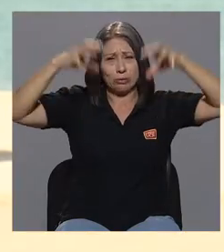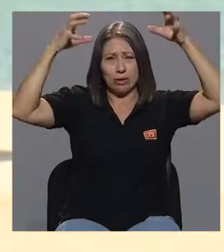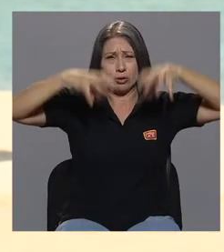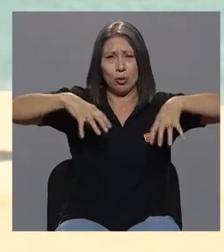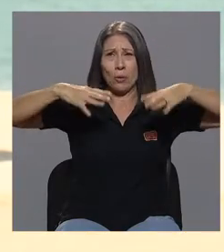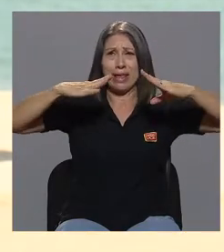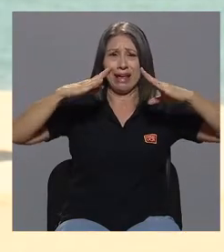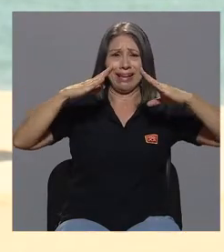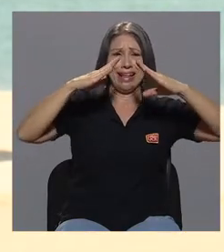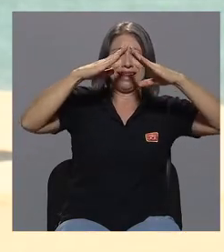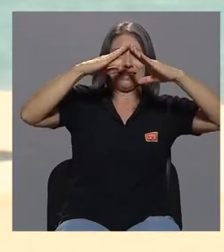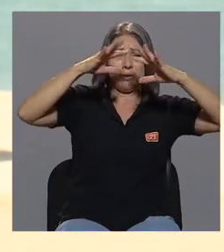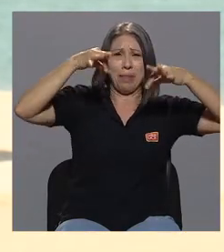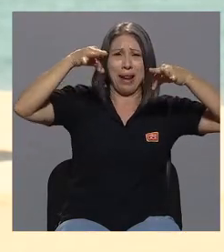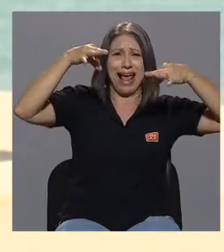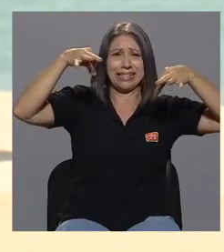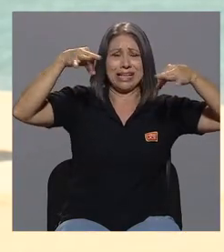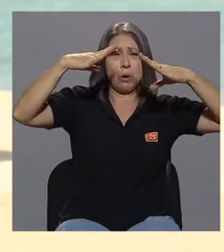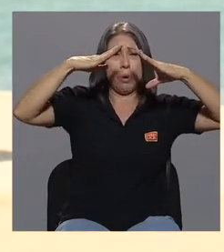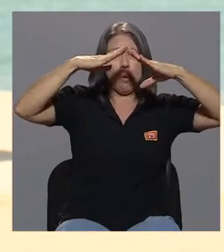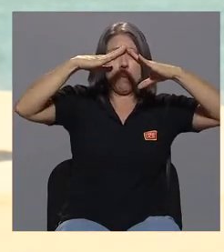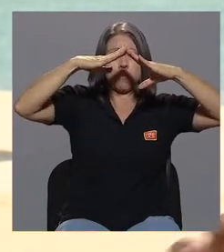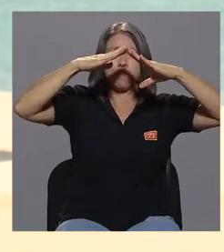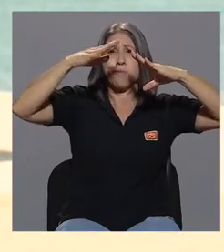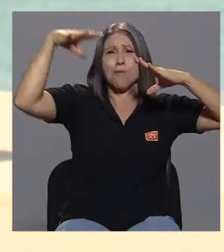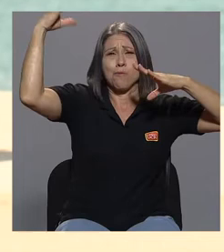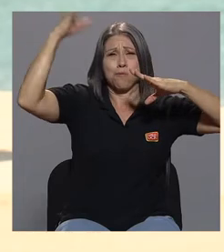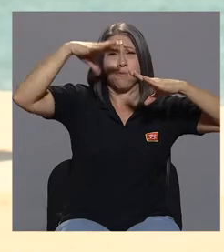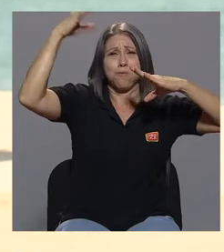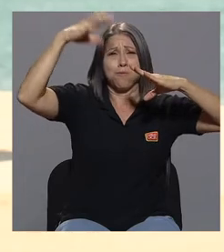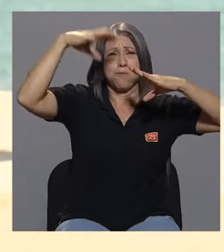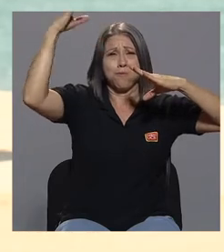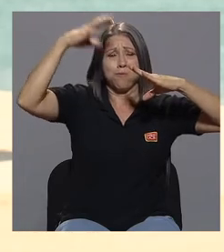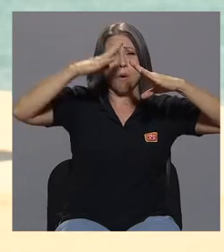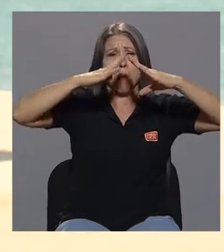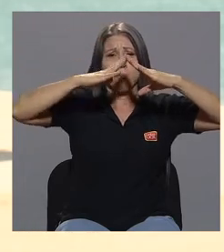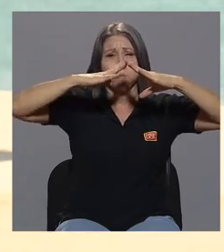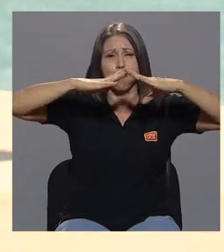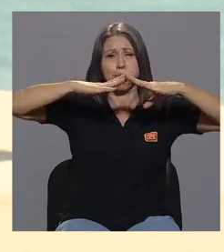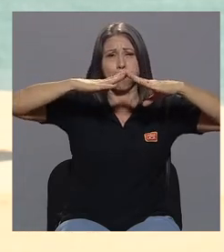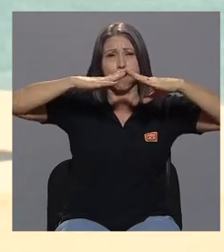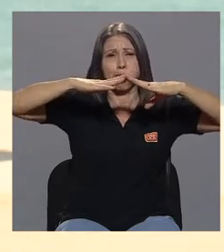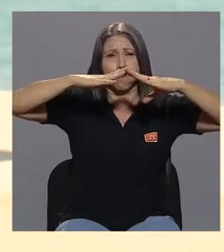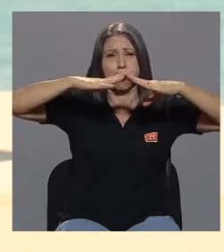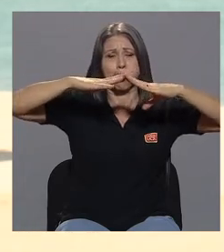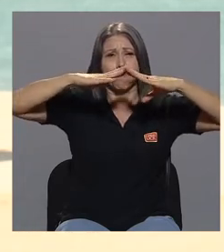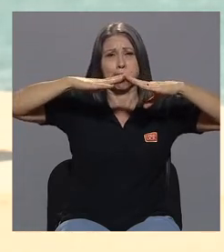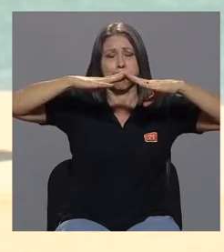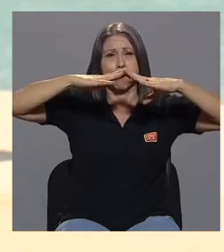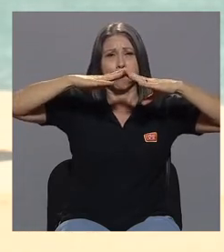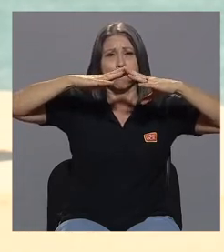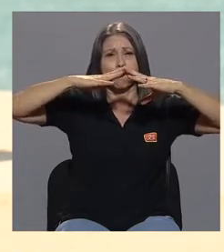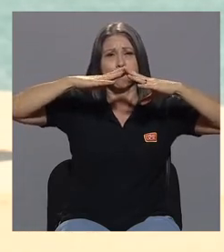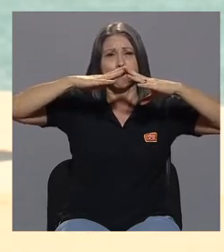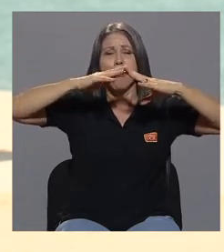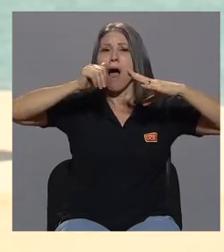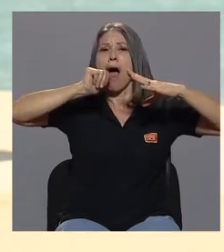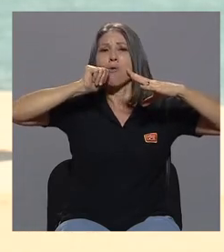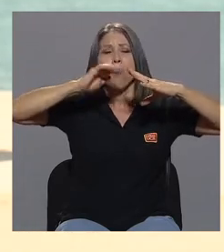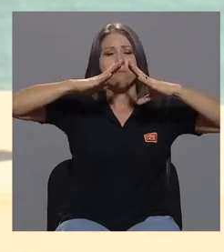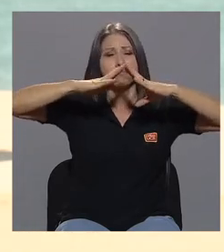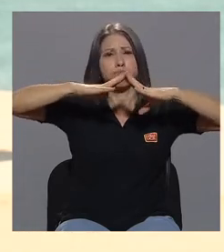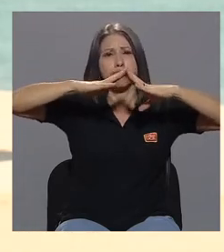el plástico se inundaba del agua, quedaba emposada y había que